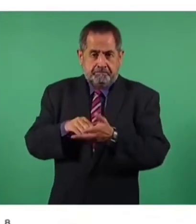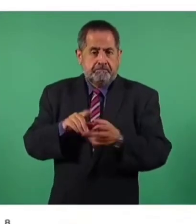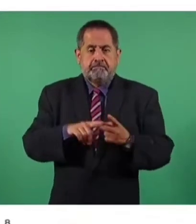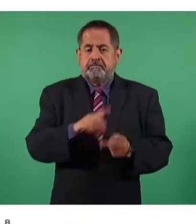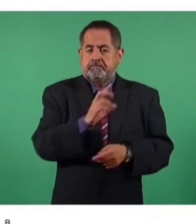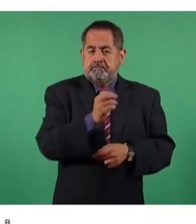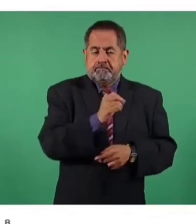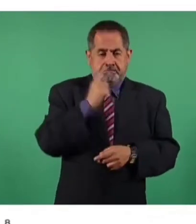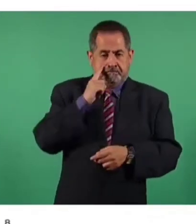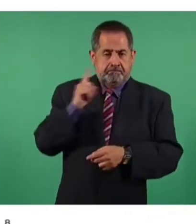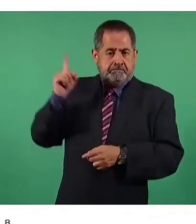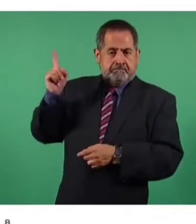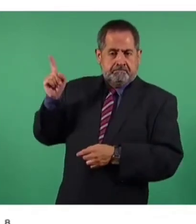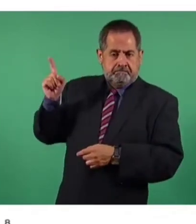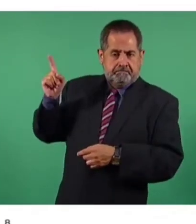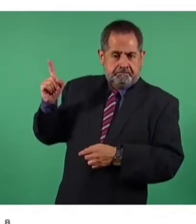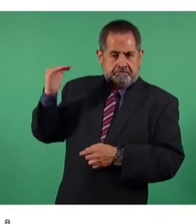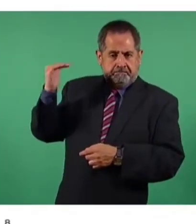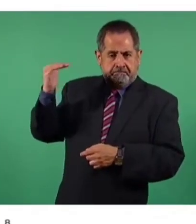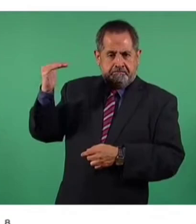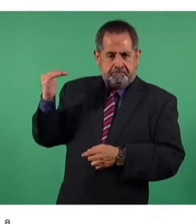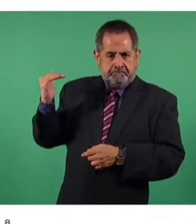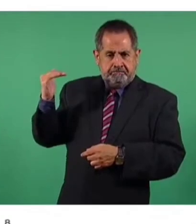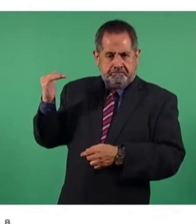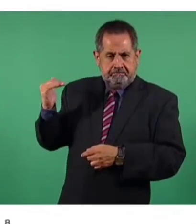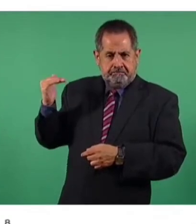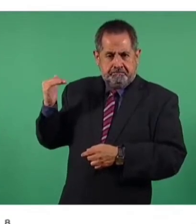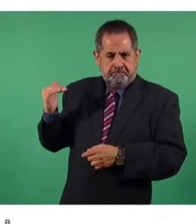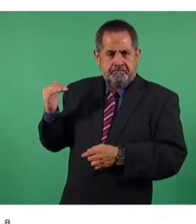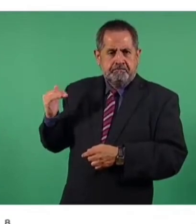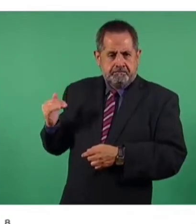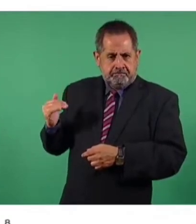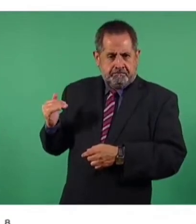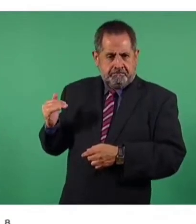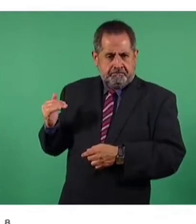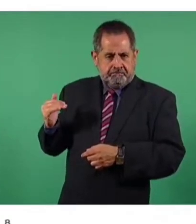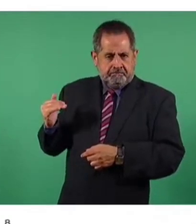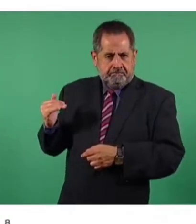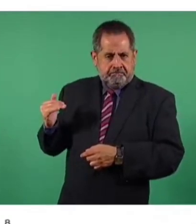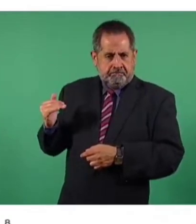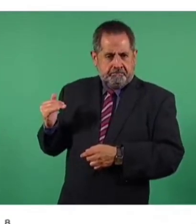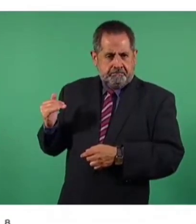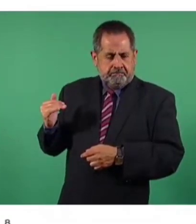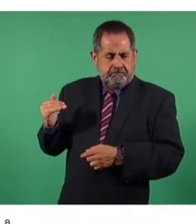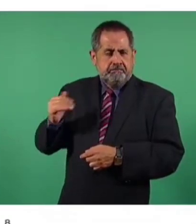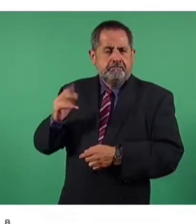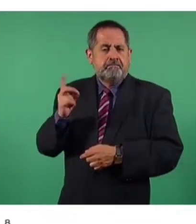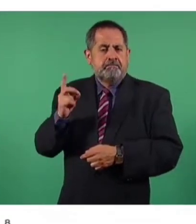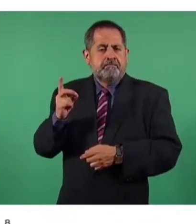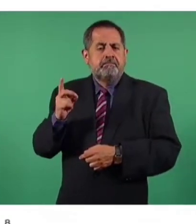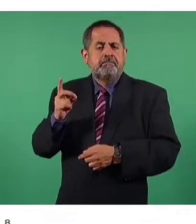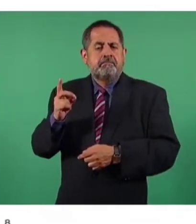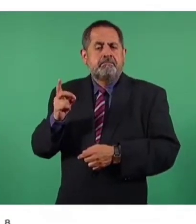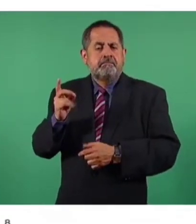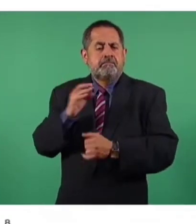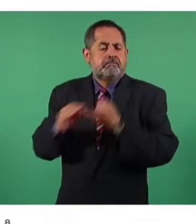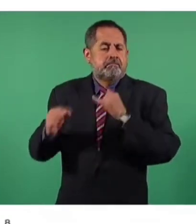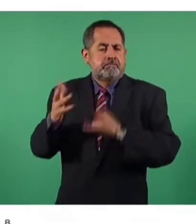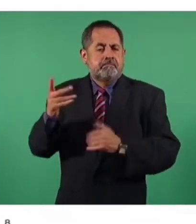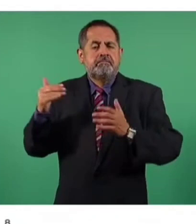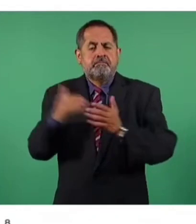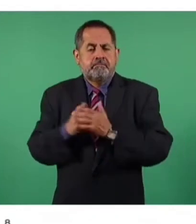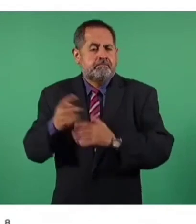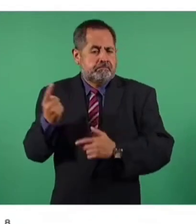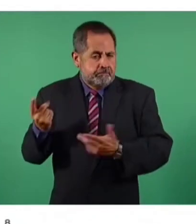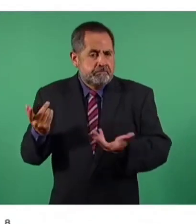de 20 a 30 mil, noviembre de 30 a 40 mil, y diciembre de 40 a 50 mil barriles,